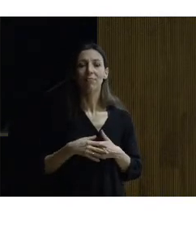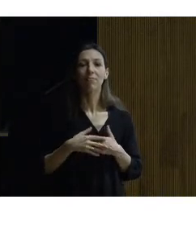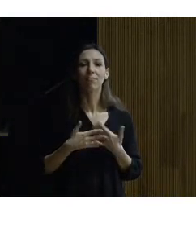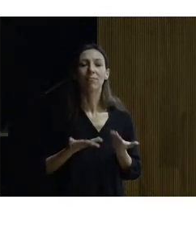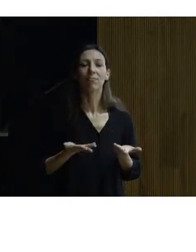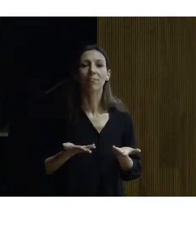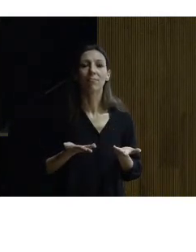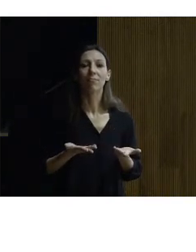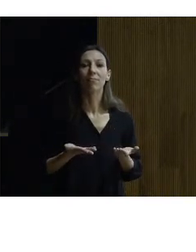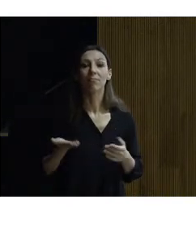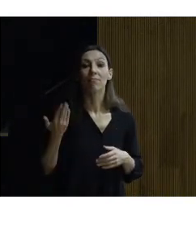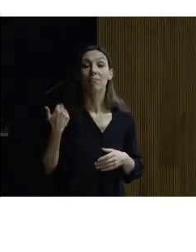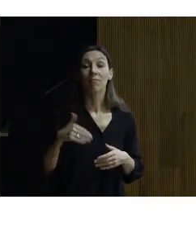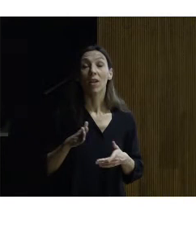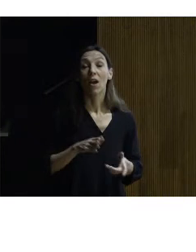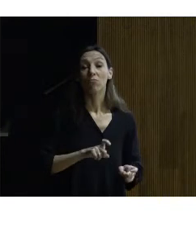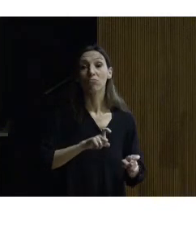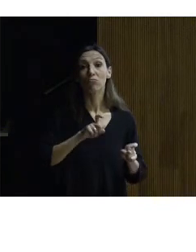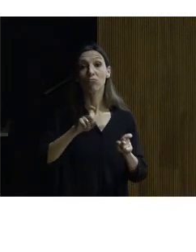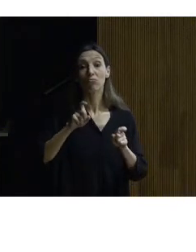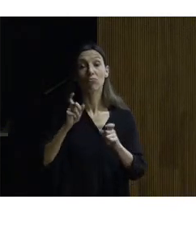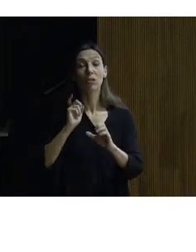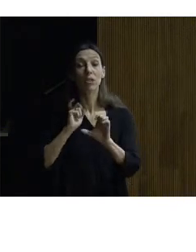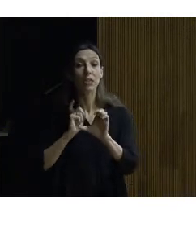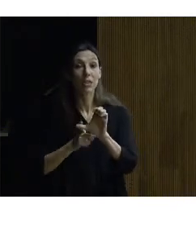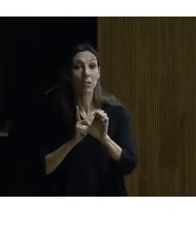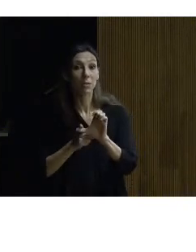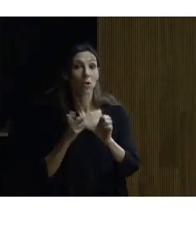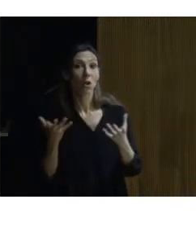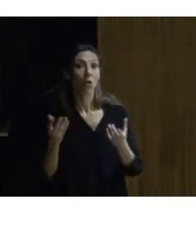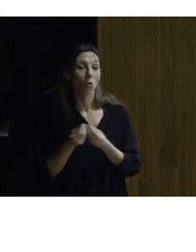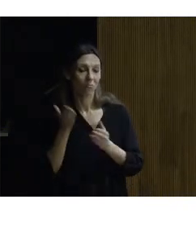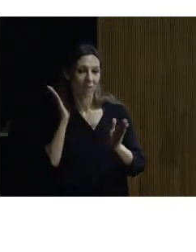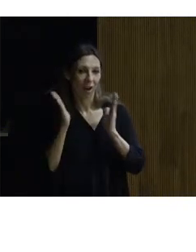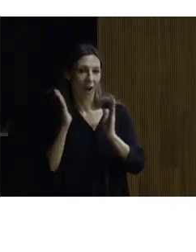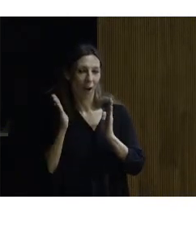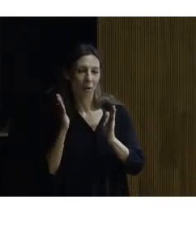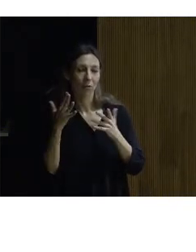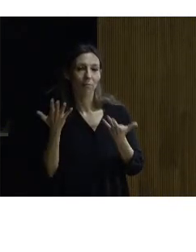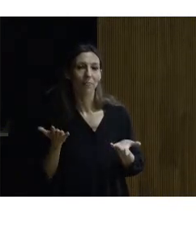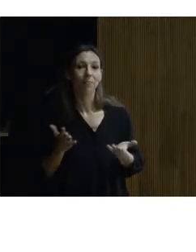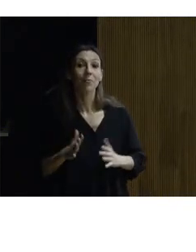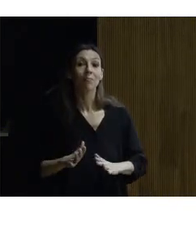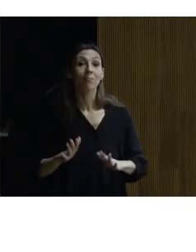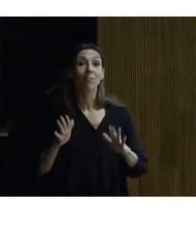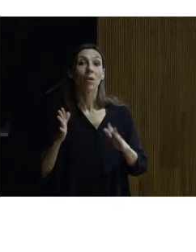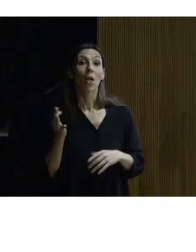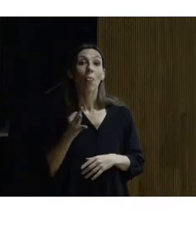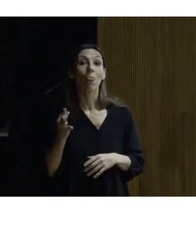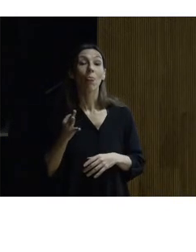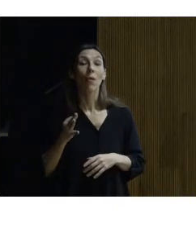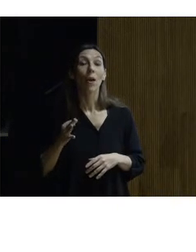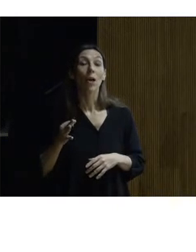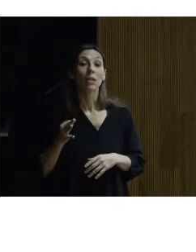Tornavacas ya camino de Extremadura lo pasó en litera de caballos pero para atravesar la sierra